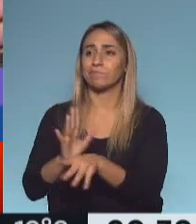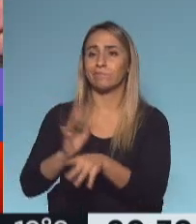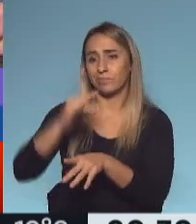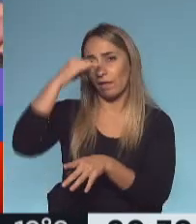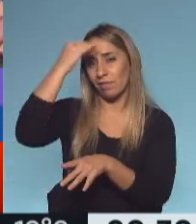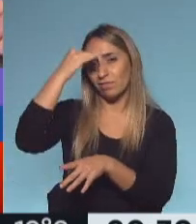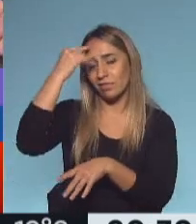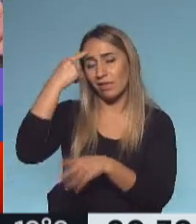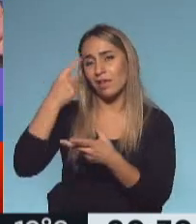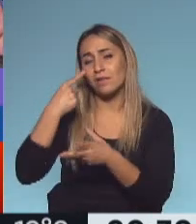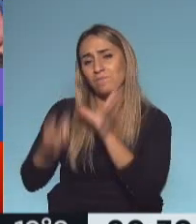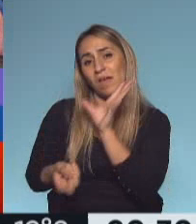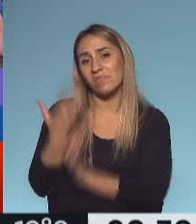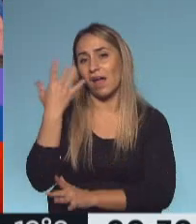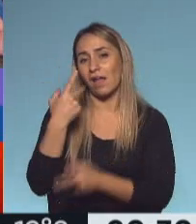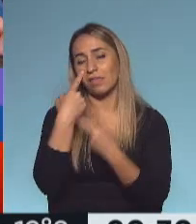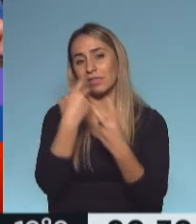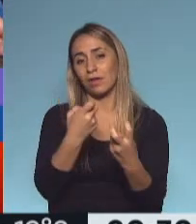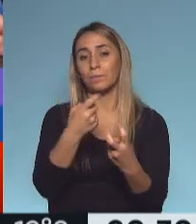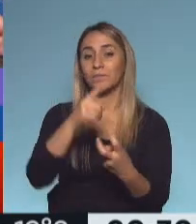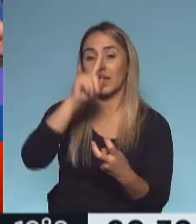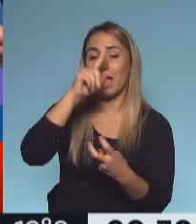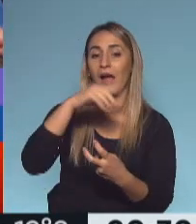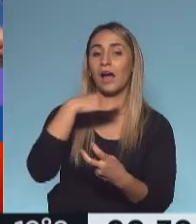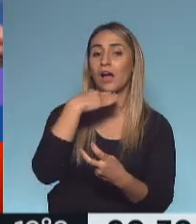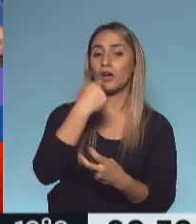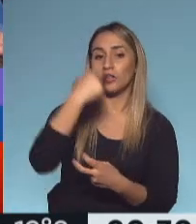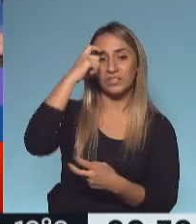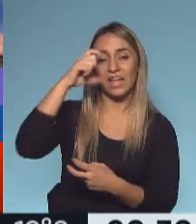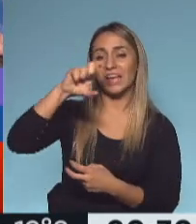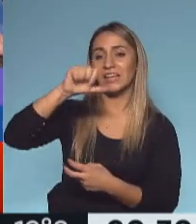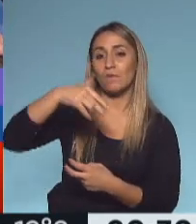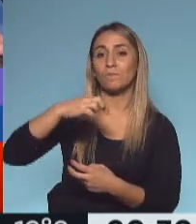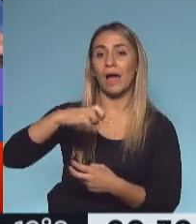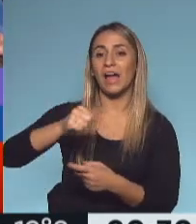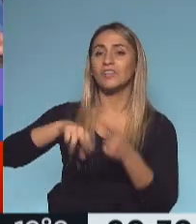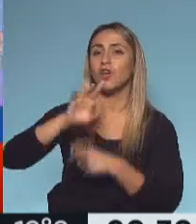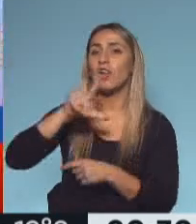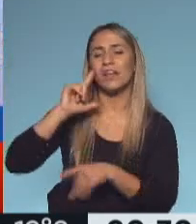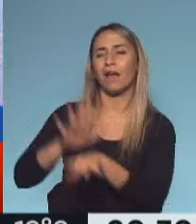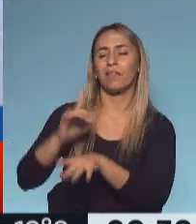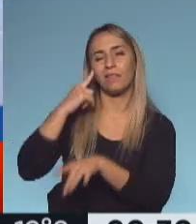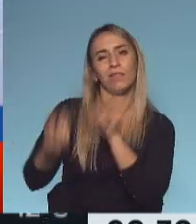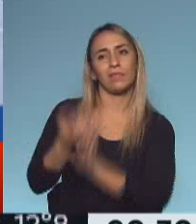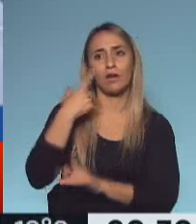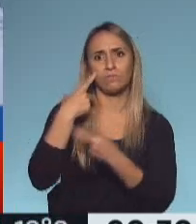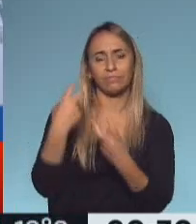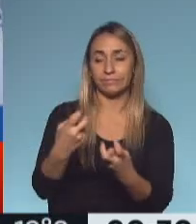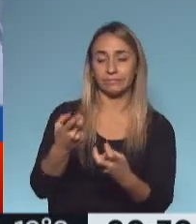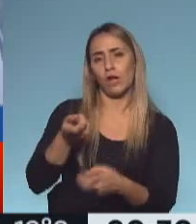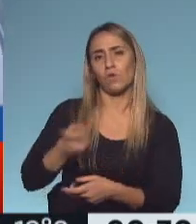una investigación al fiscal José María Campagnoli y le pidieron el juicio político. Mirá vos. Bueno, sigue entonces.